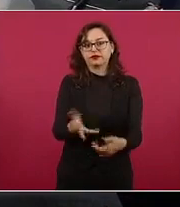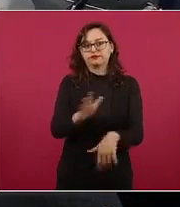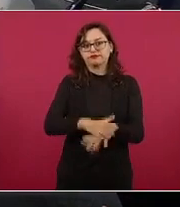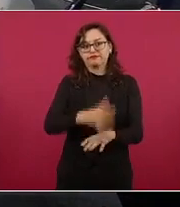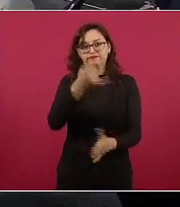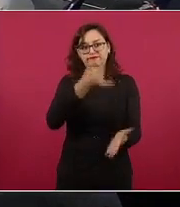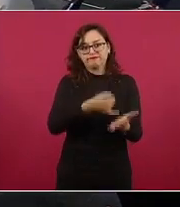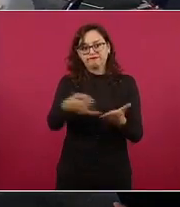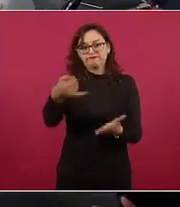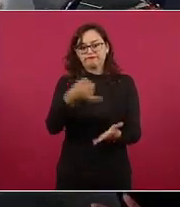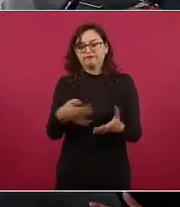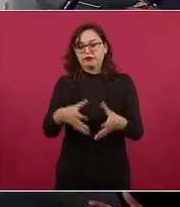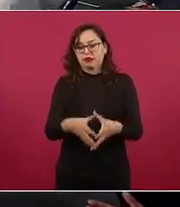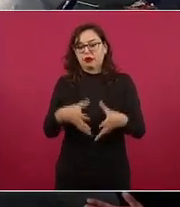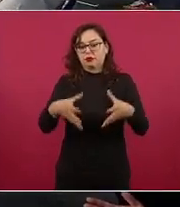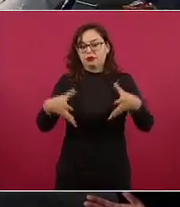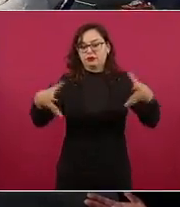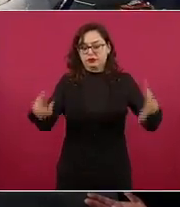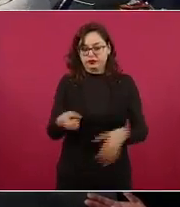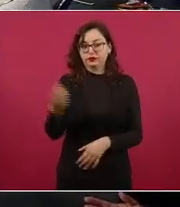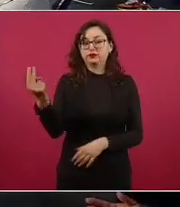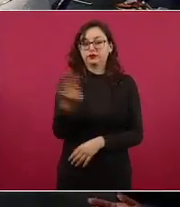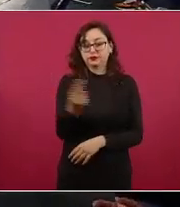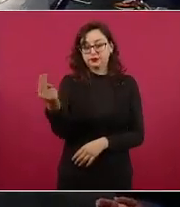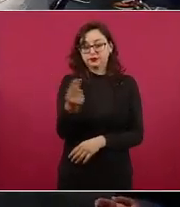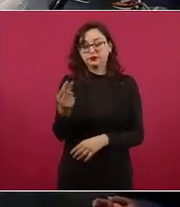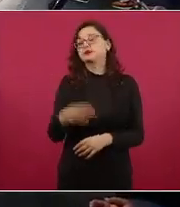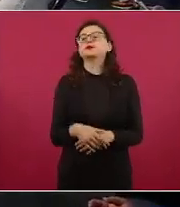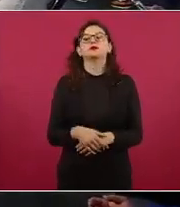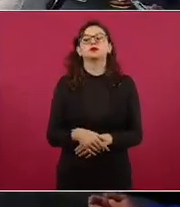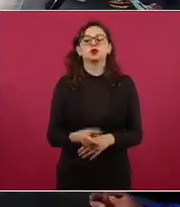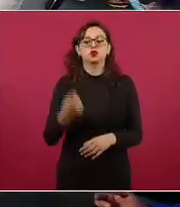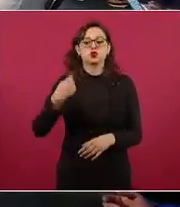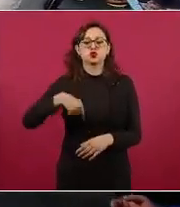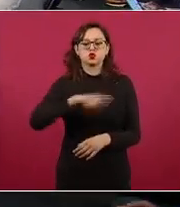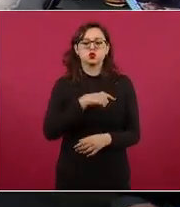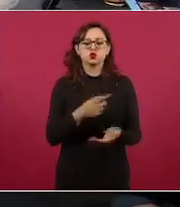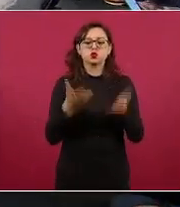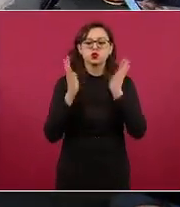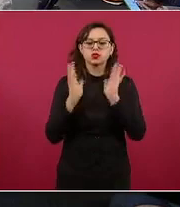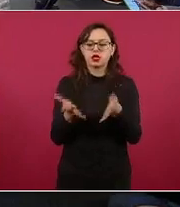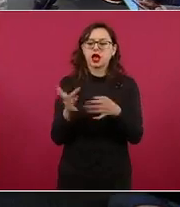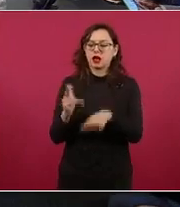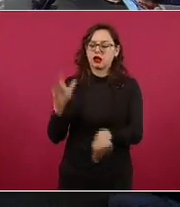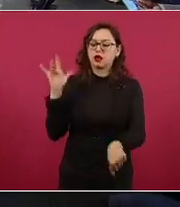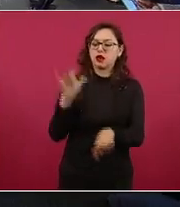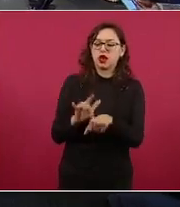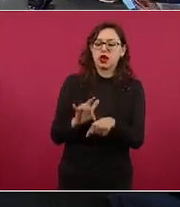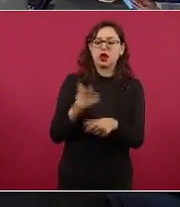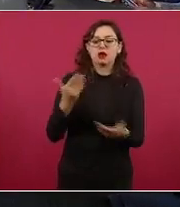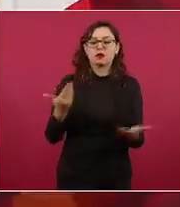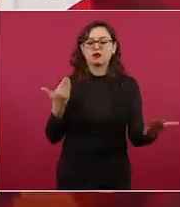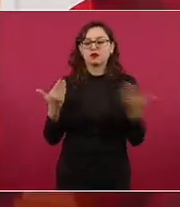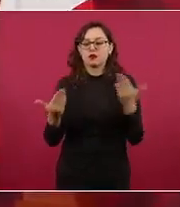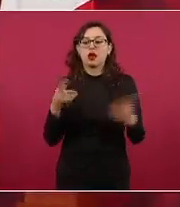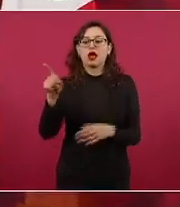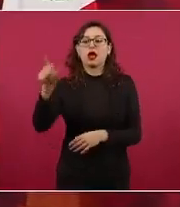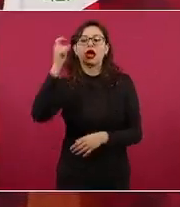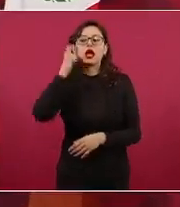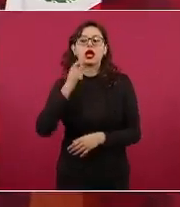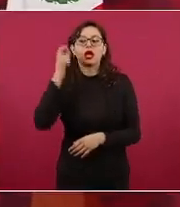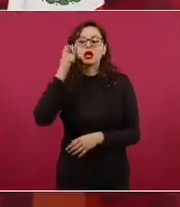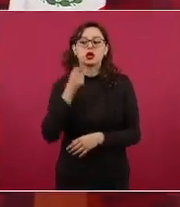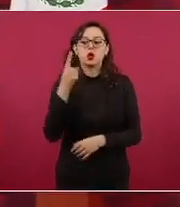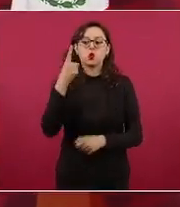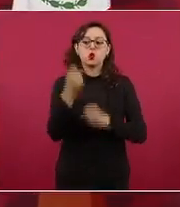de un año a otro aumentamos al doble la producción de maíz en el estado de Guerrero con los